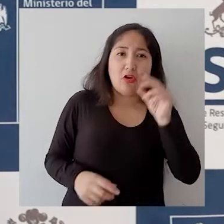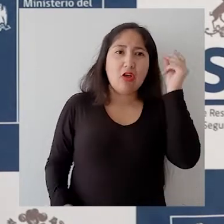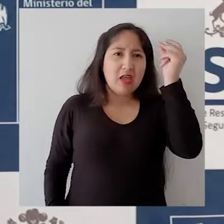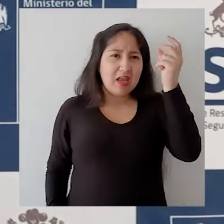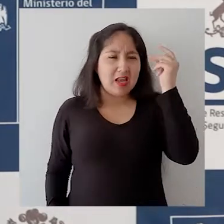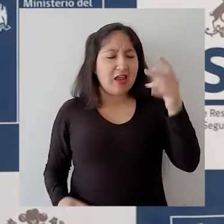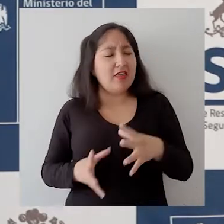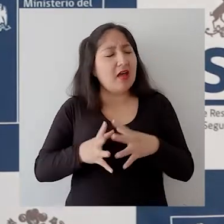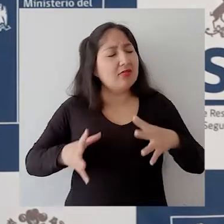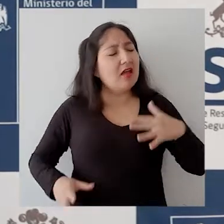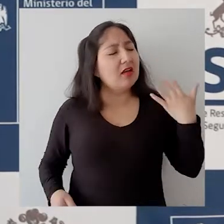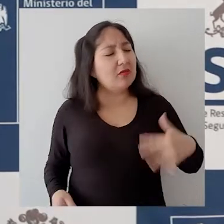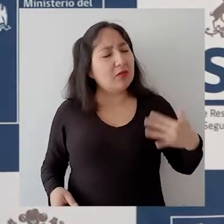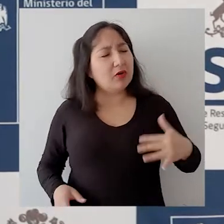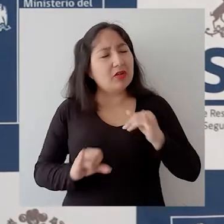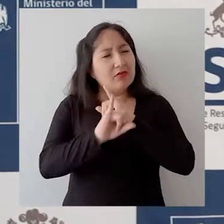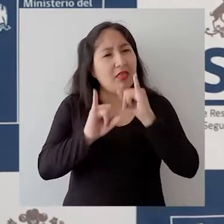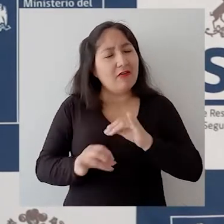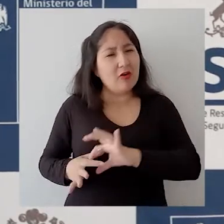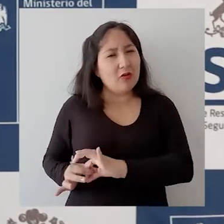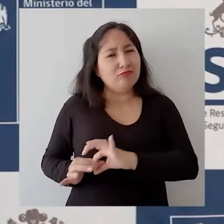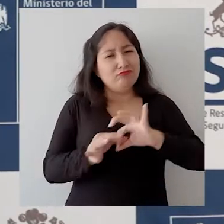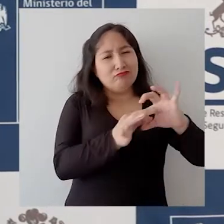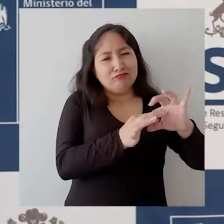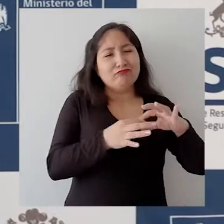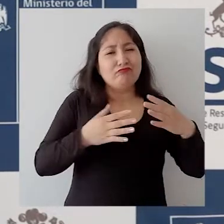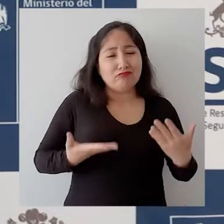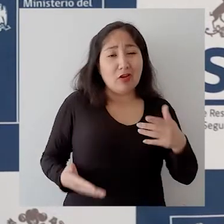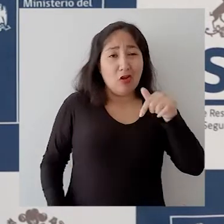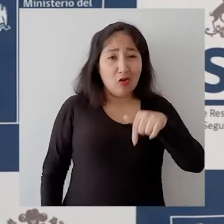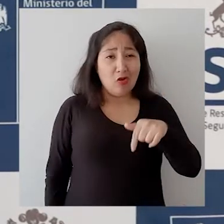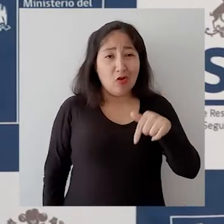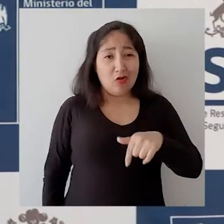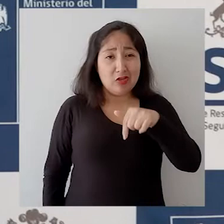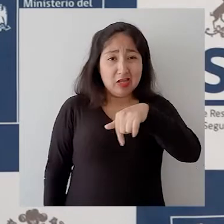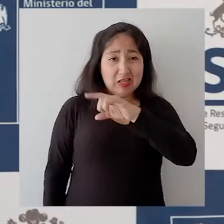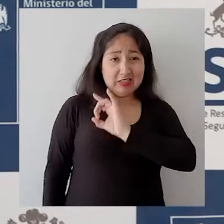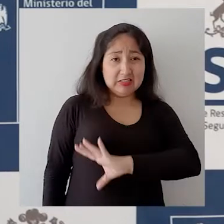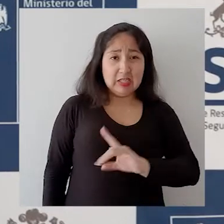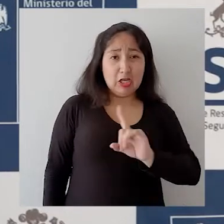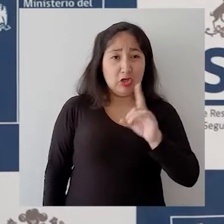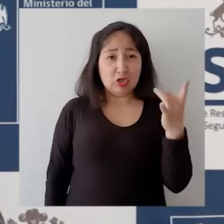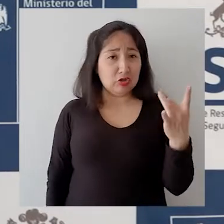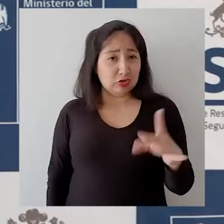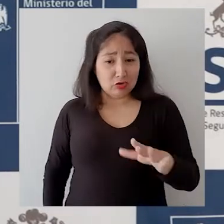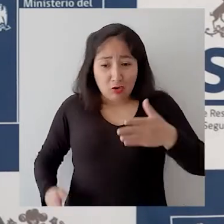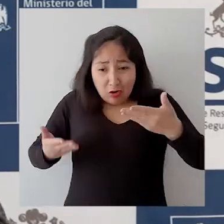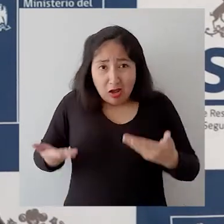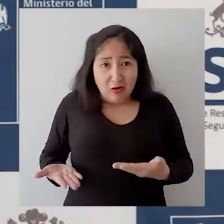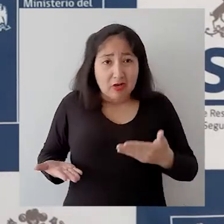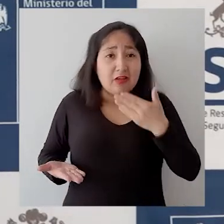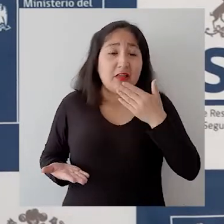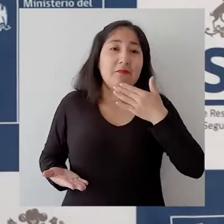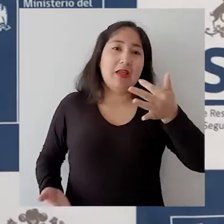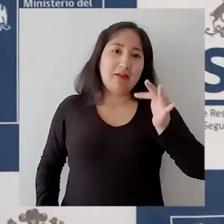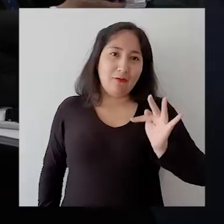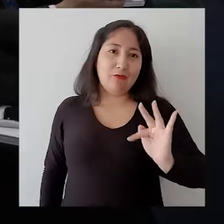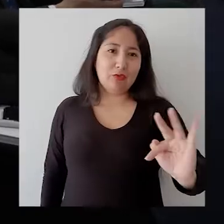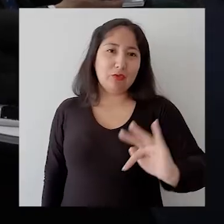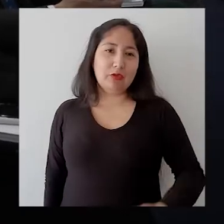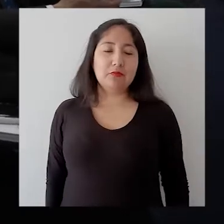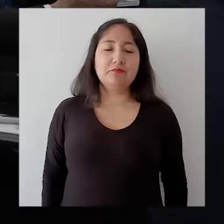que son tan importantes de manera transversal como es la ciberseguridad hoy en día en Chile, no solo para su actualidad, sino también para el futuro.